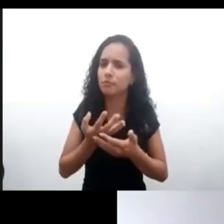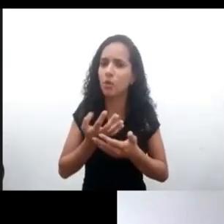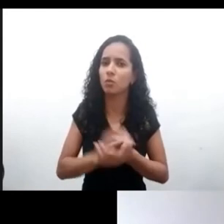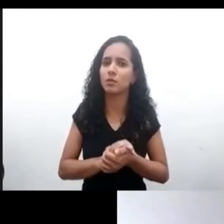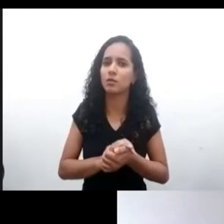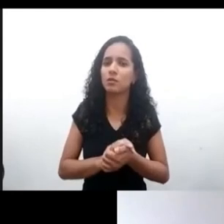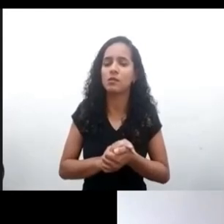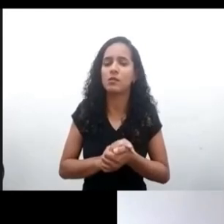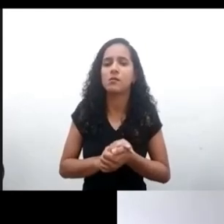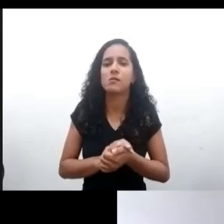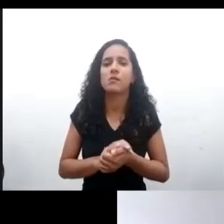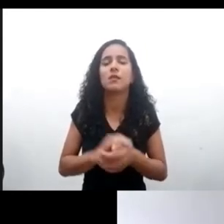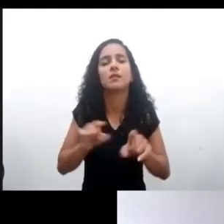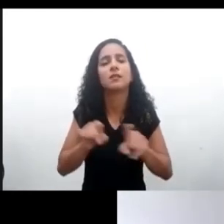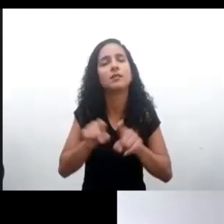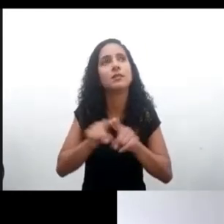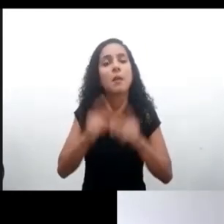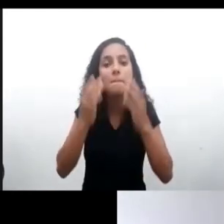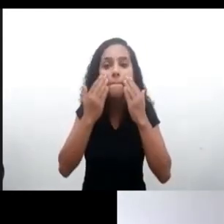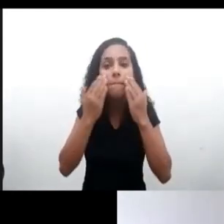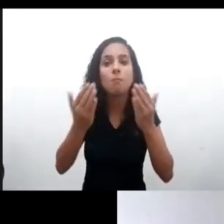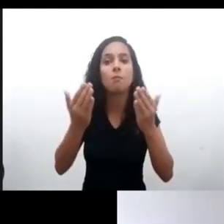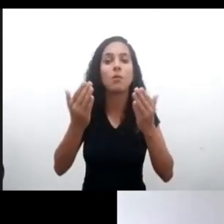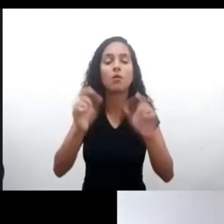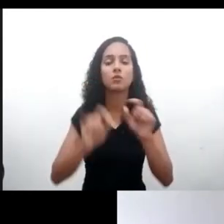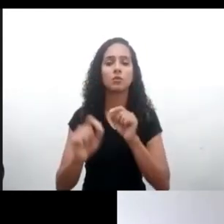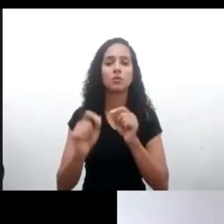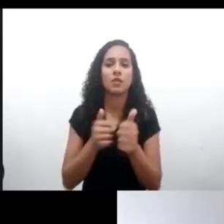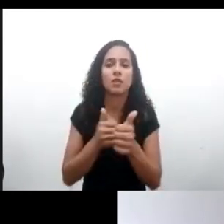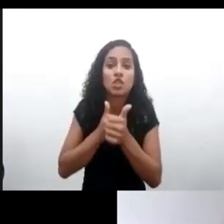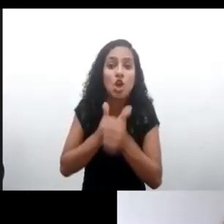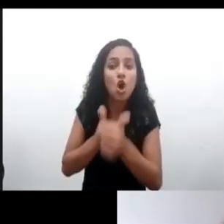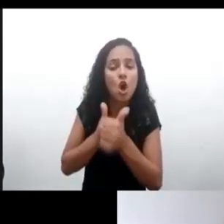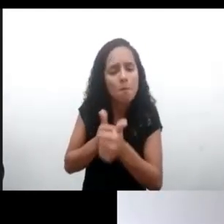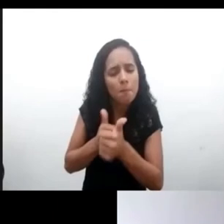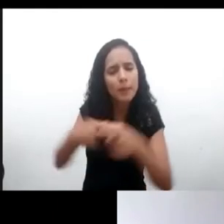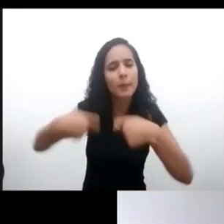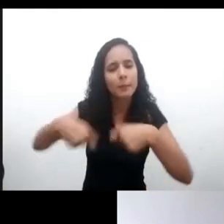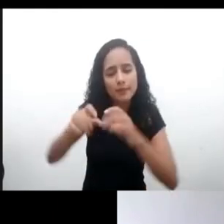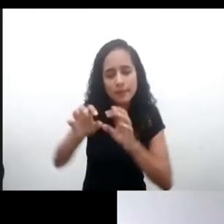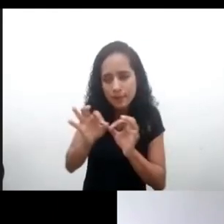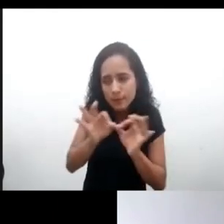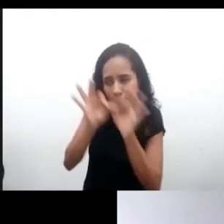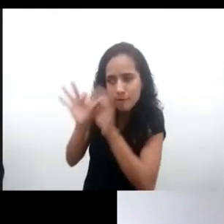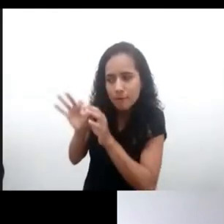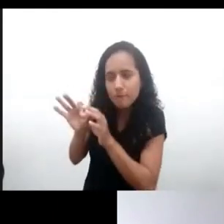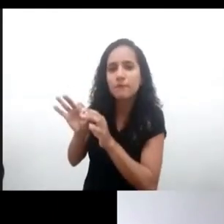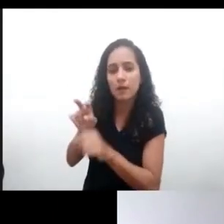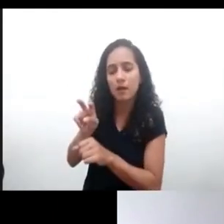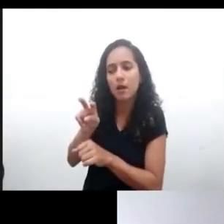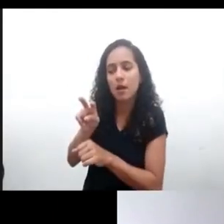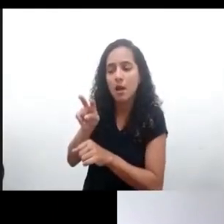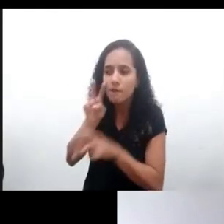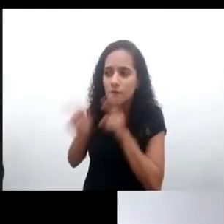tenemos que acompañar a los jóvenes en internet y no hay que protegerlos de internet como, básicamente, como el monstruo que les va a traer